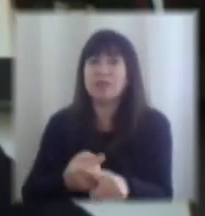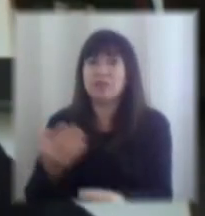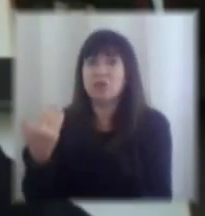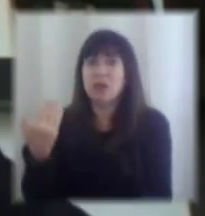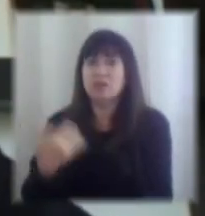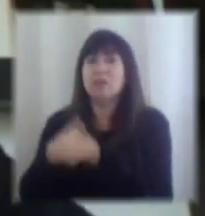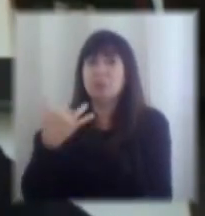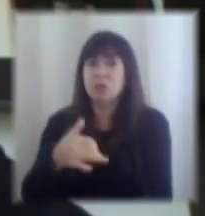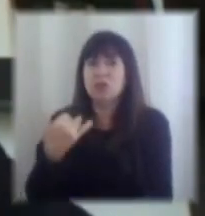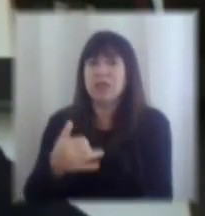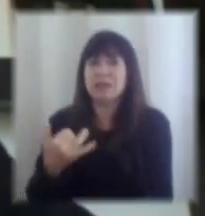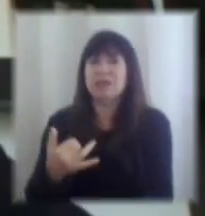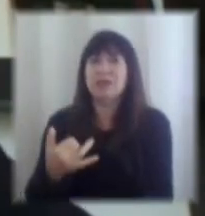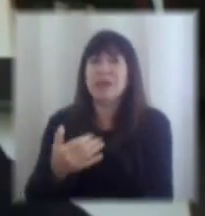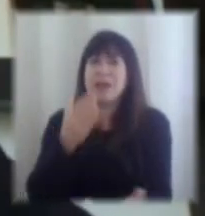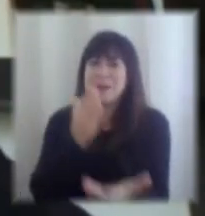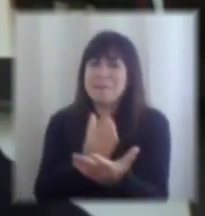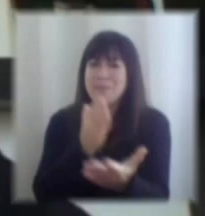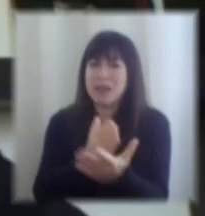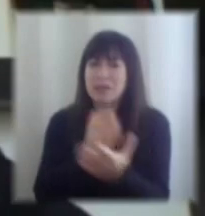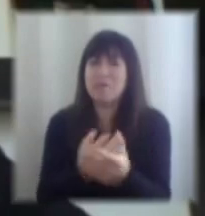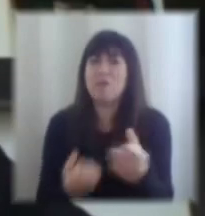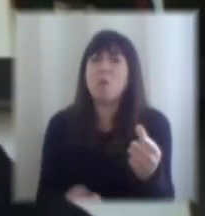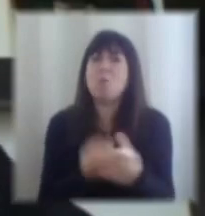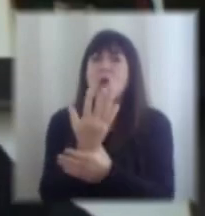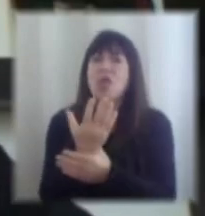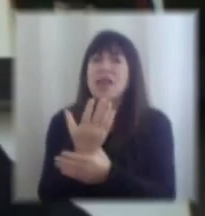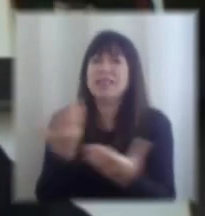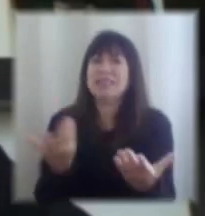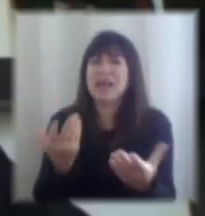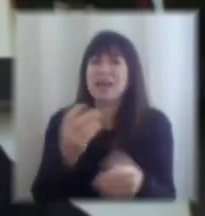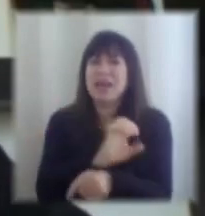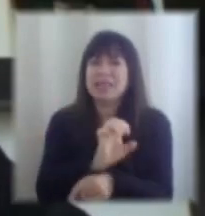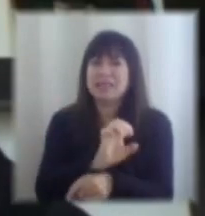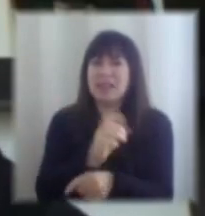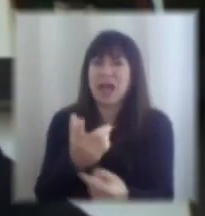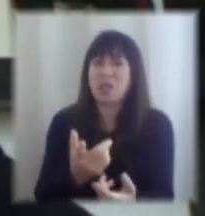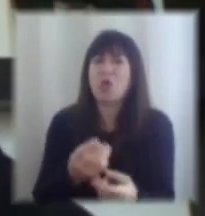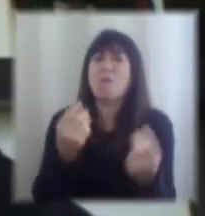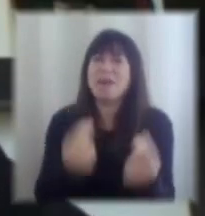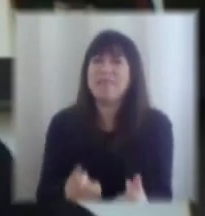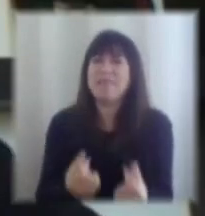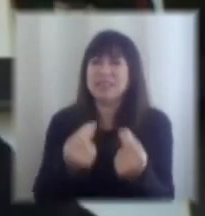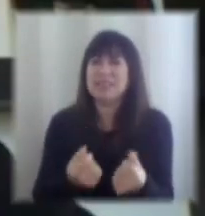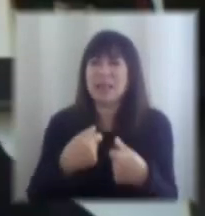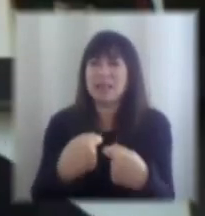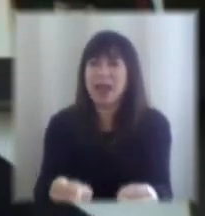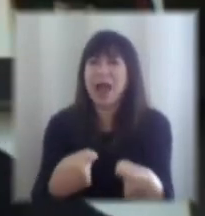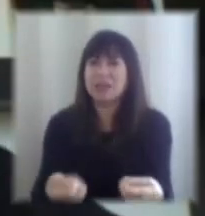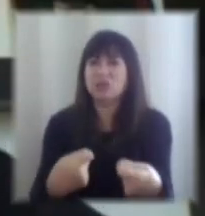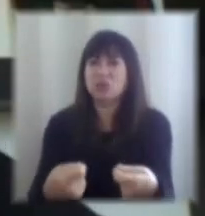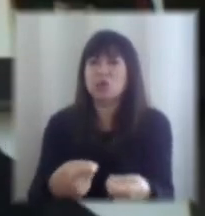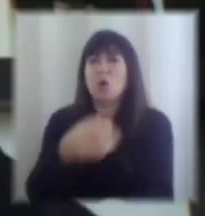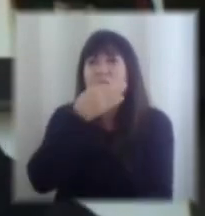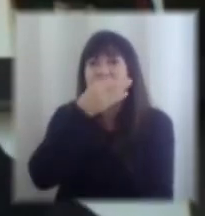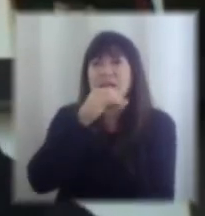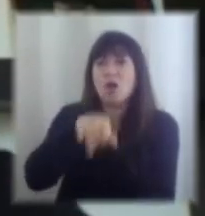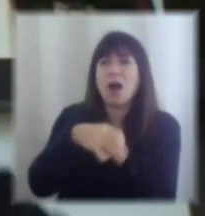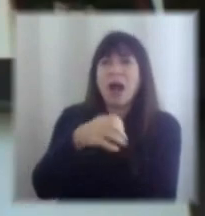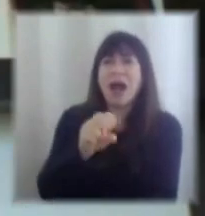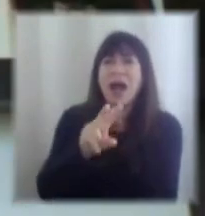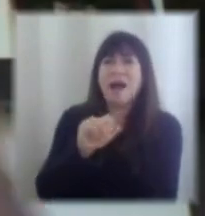imperativo de modernizar nuestro Estado y de hacer más costo eficiente nuestro gasto público lo dijo Javier Aparán en el fondo haciendo una